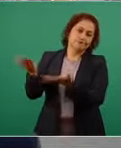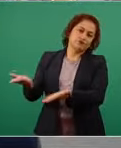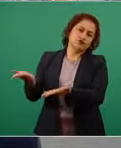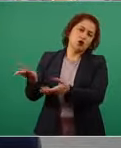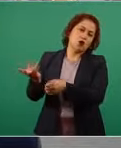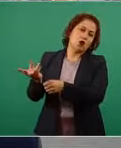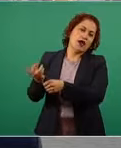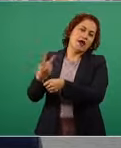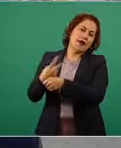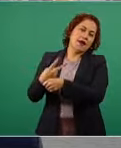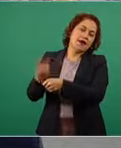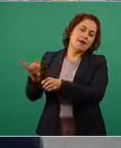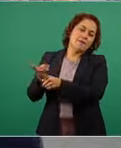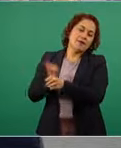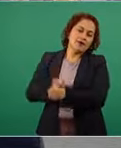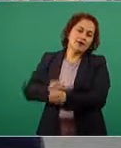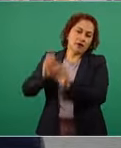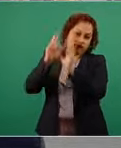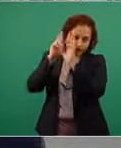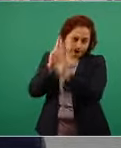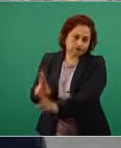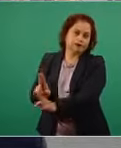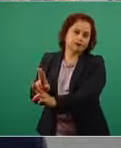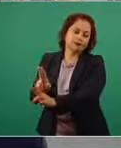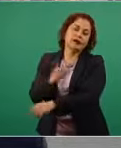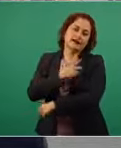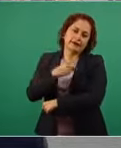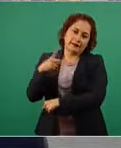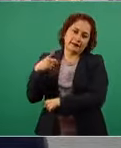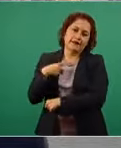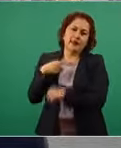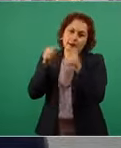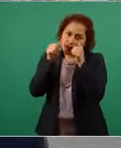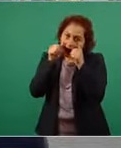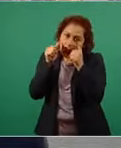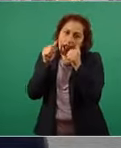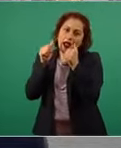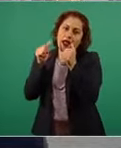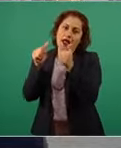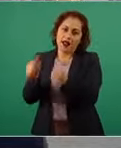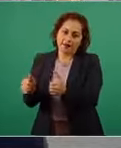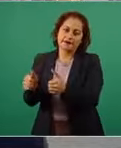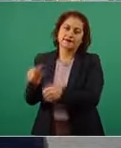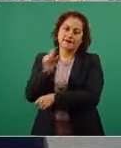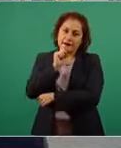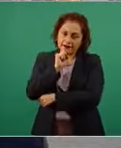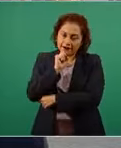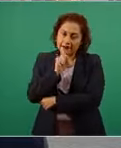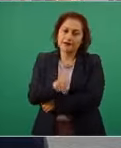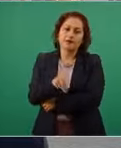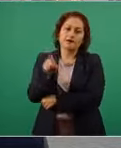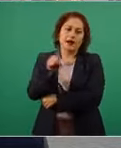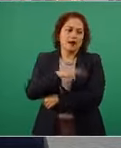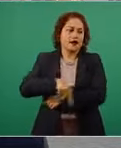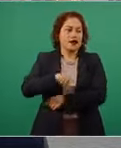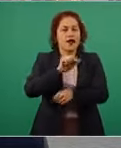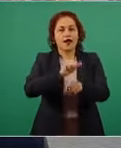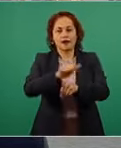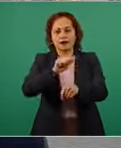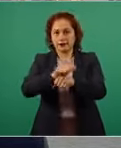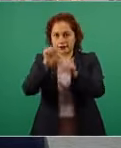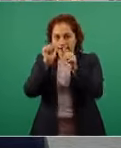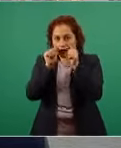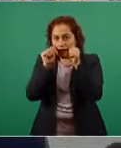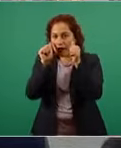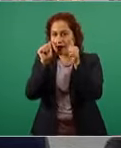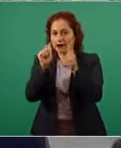se tiene que dar todo el tiempo a Argentina todo el tiempo a la